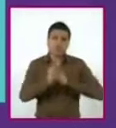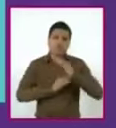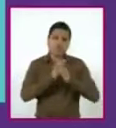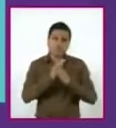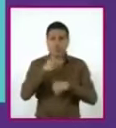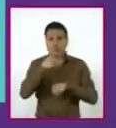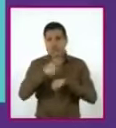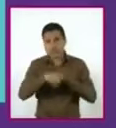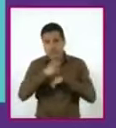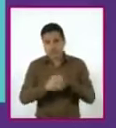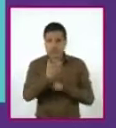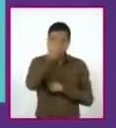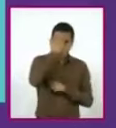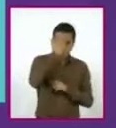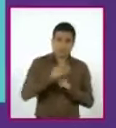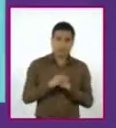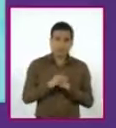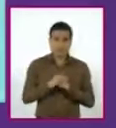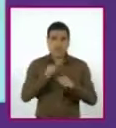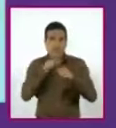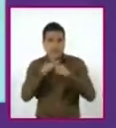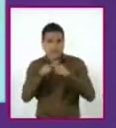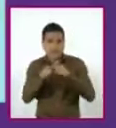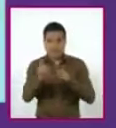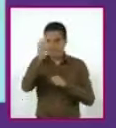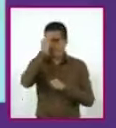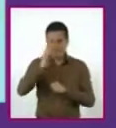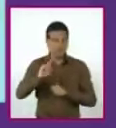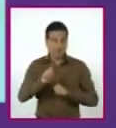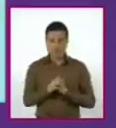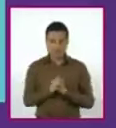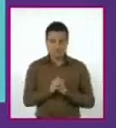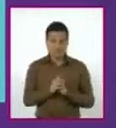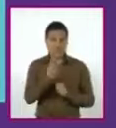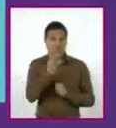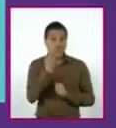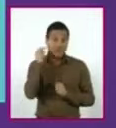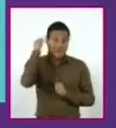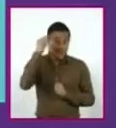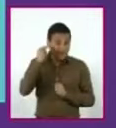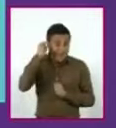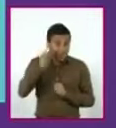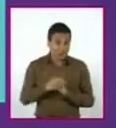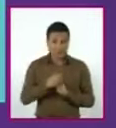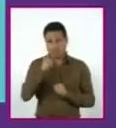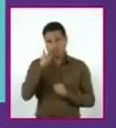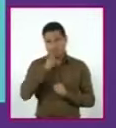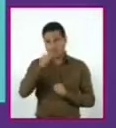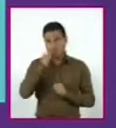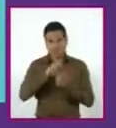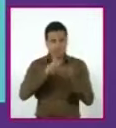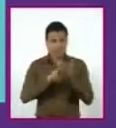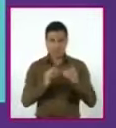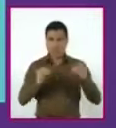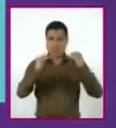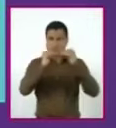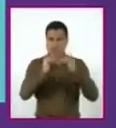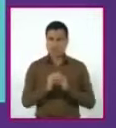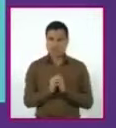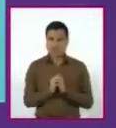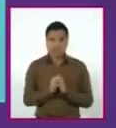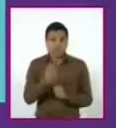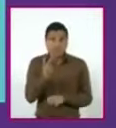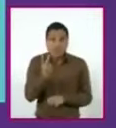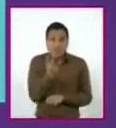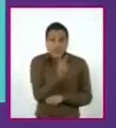conocidos y el reino de las letras desconocidas. Los dos reinos siempre habían tenido el mismo valor, pero ellos no lo